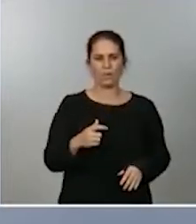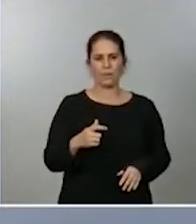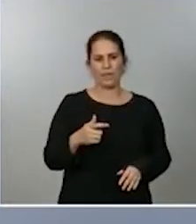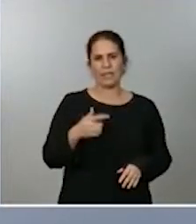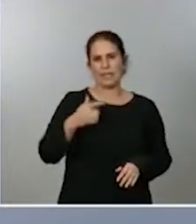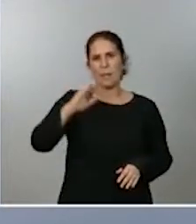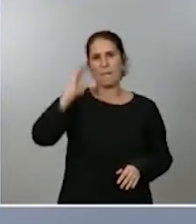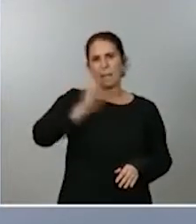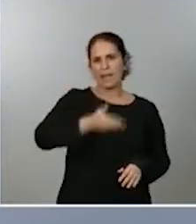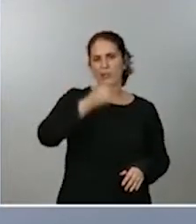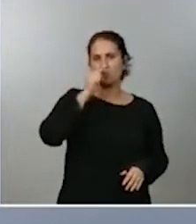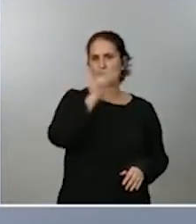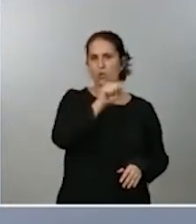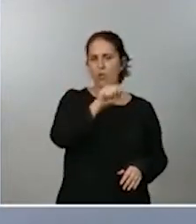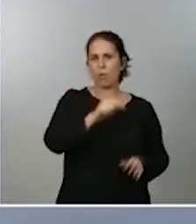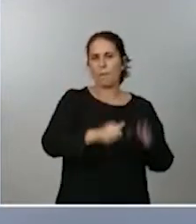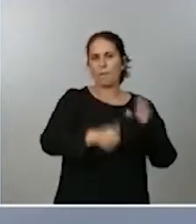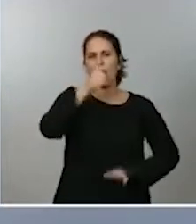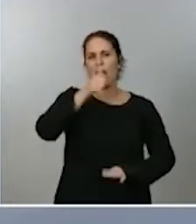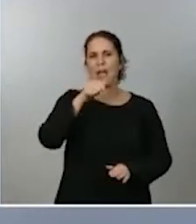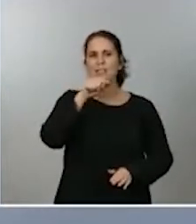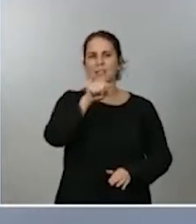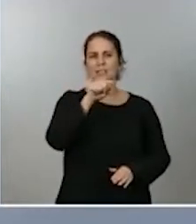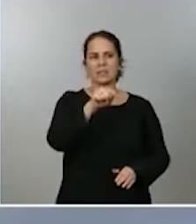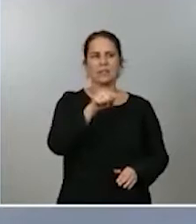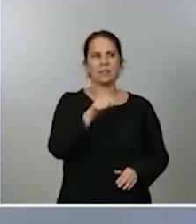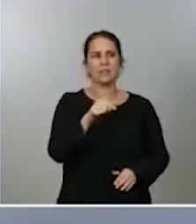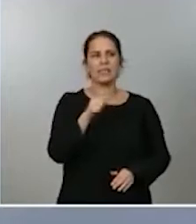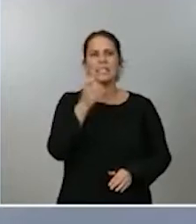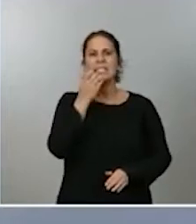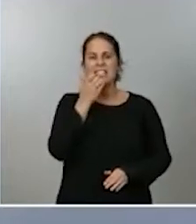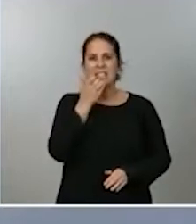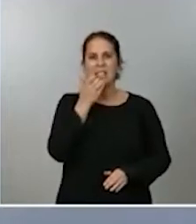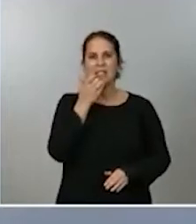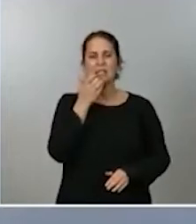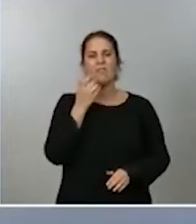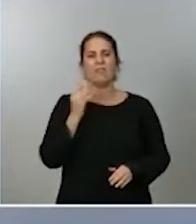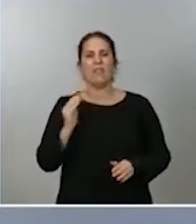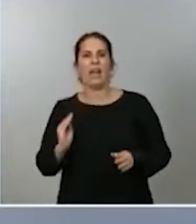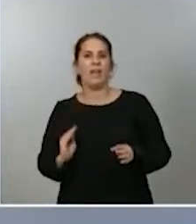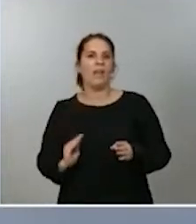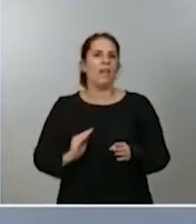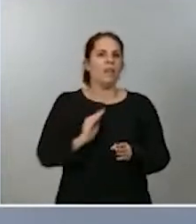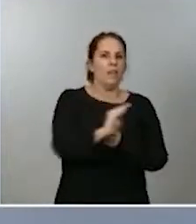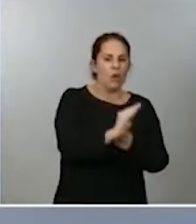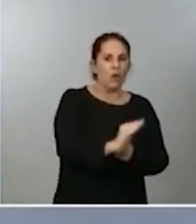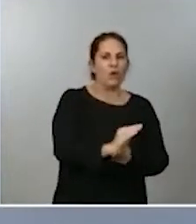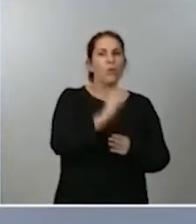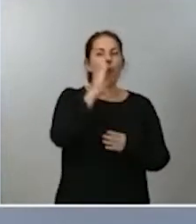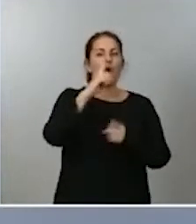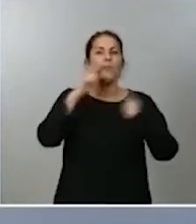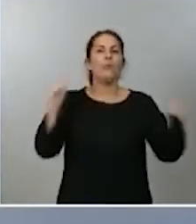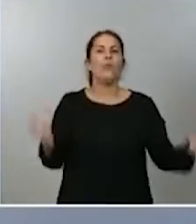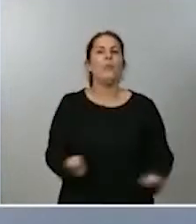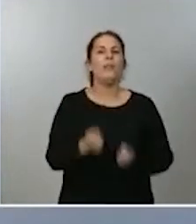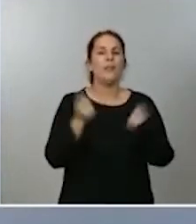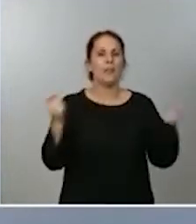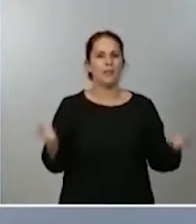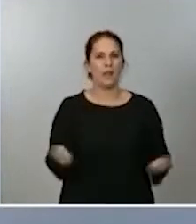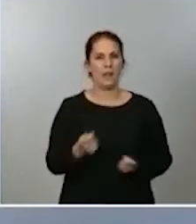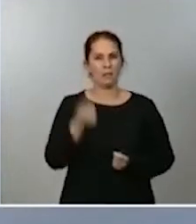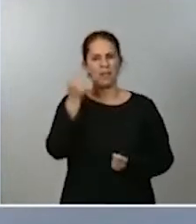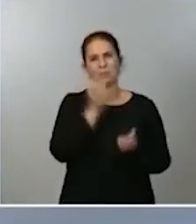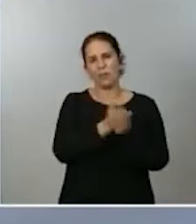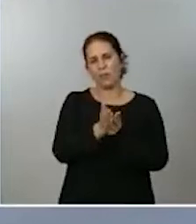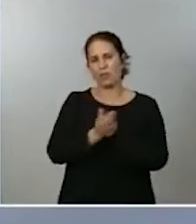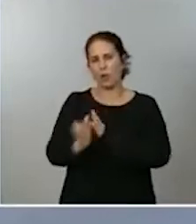entre aquellos actores económicos que reciben la financiación por la vía de la publicidad, fundamentalmente medios de comunicación